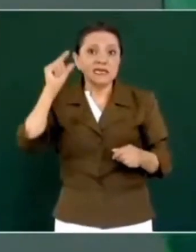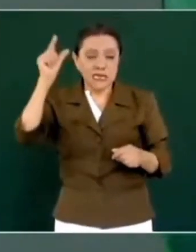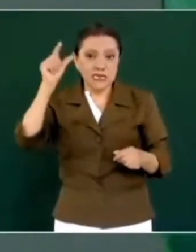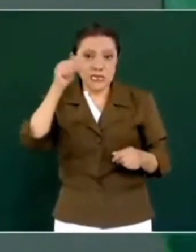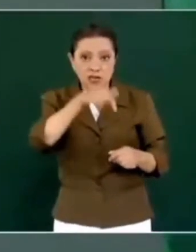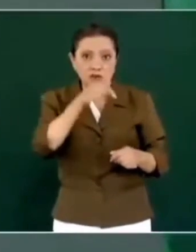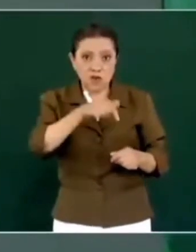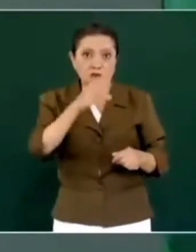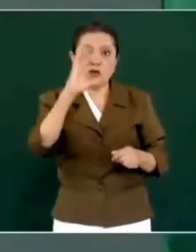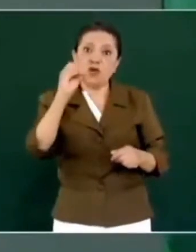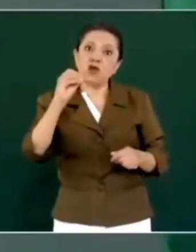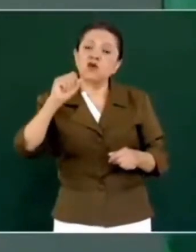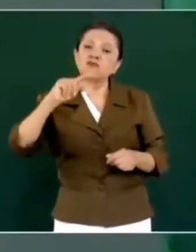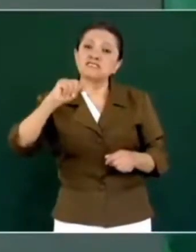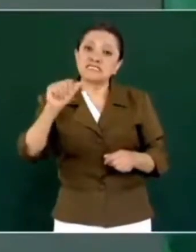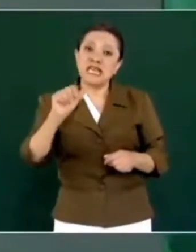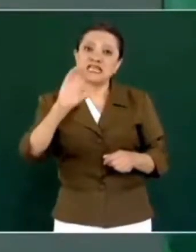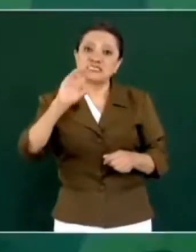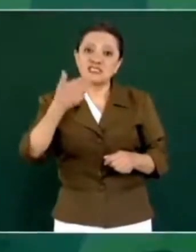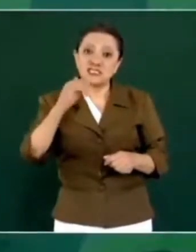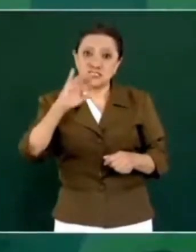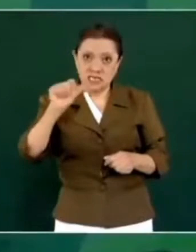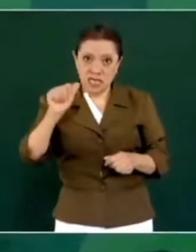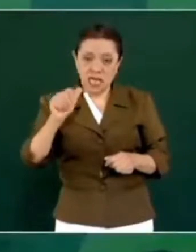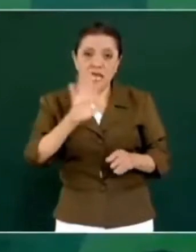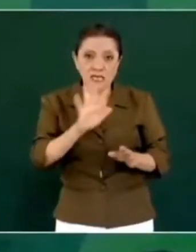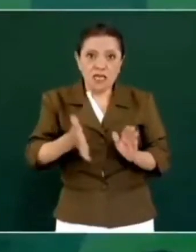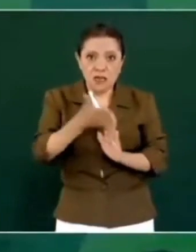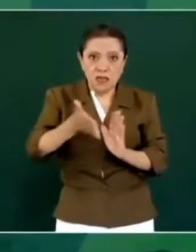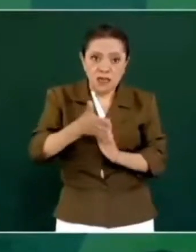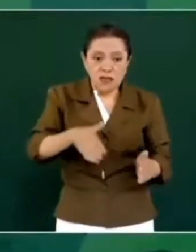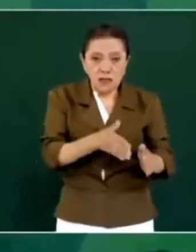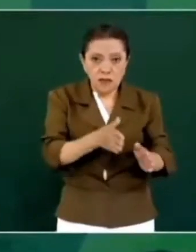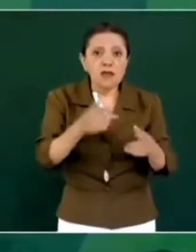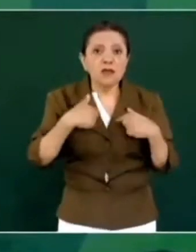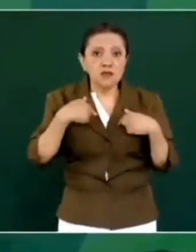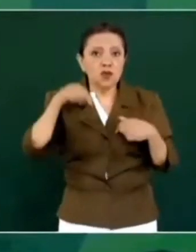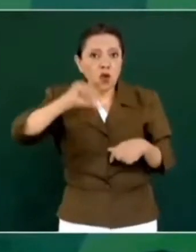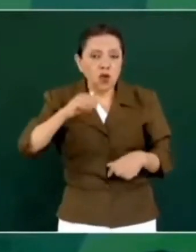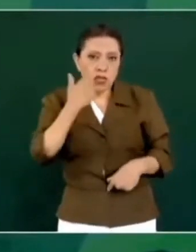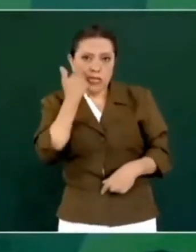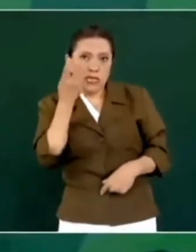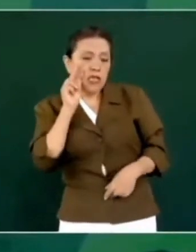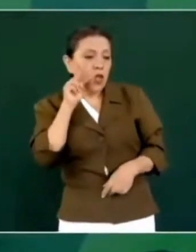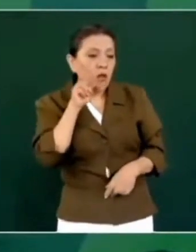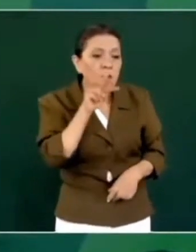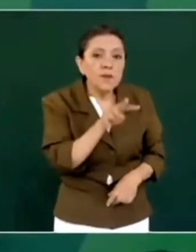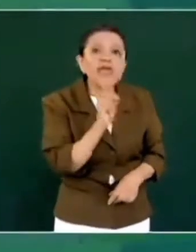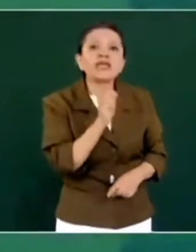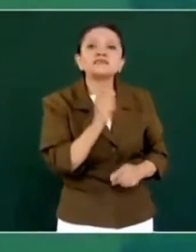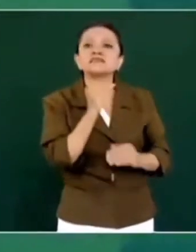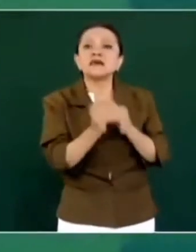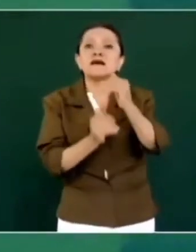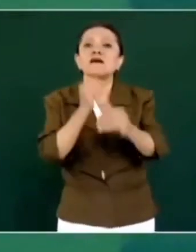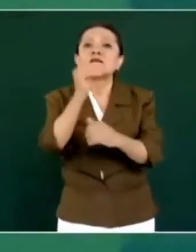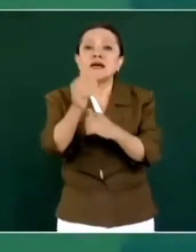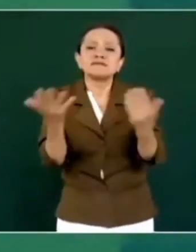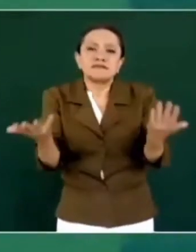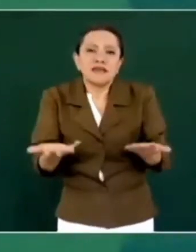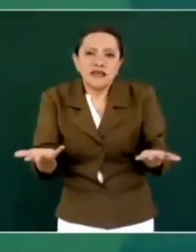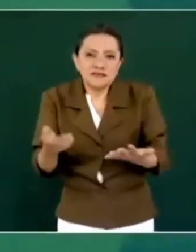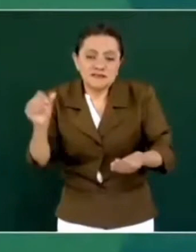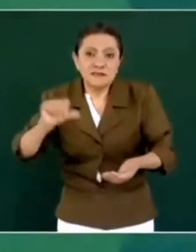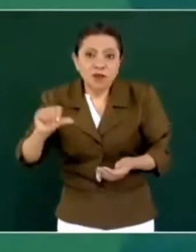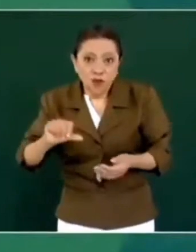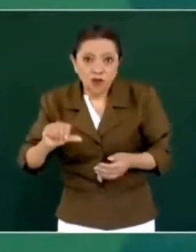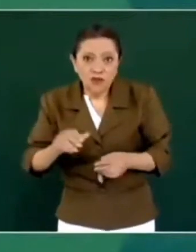Costa Chica. Quiero ver el avance que llevamos y